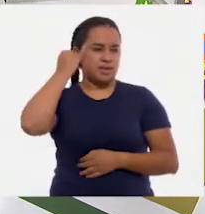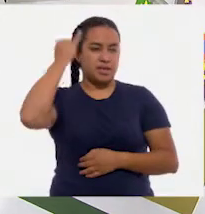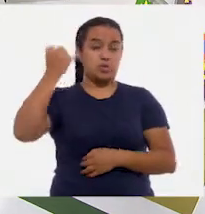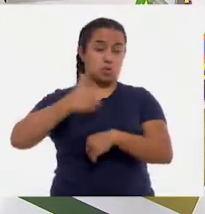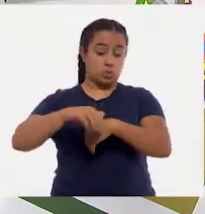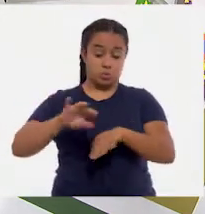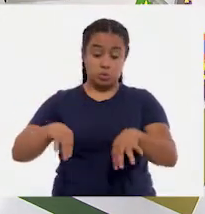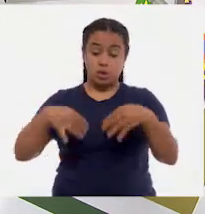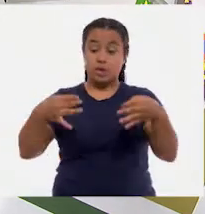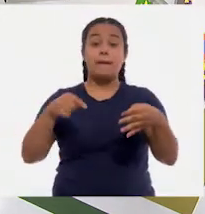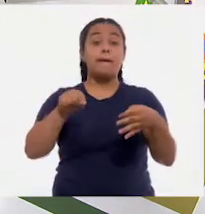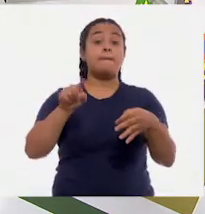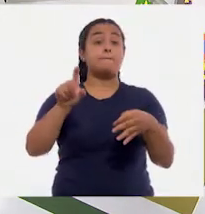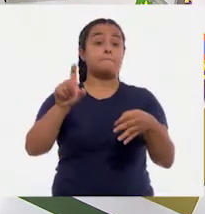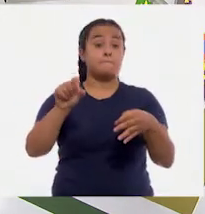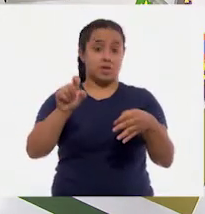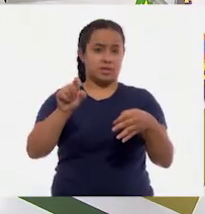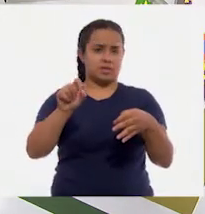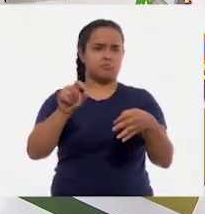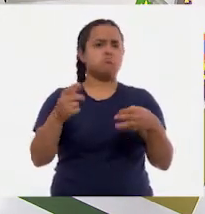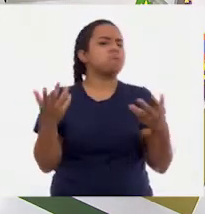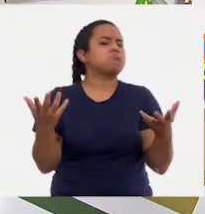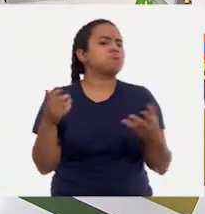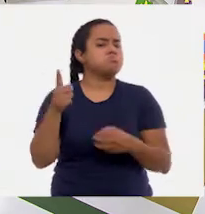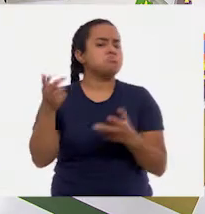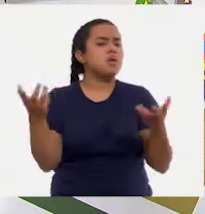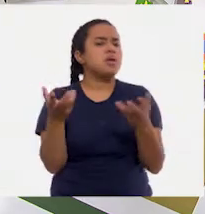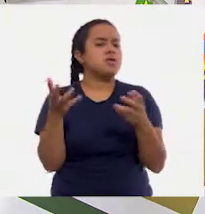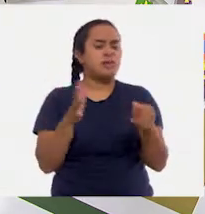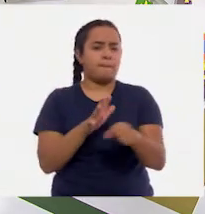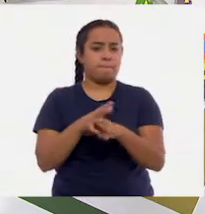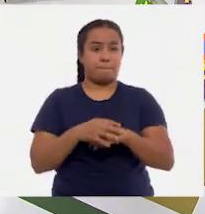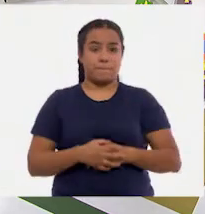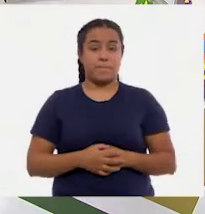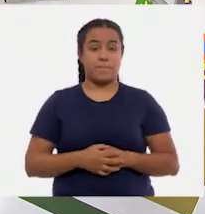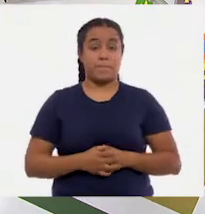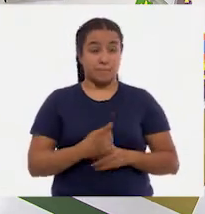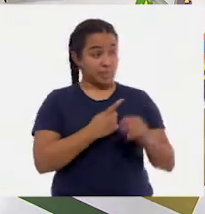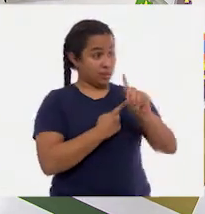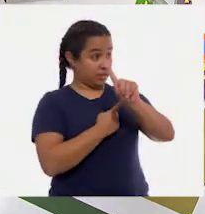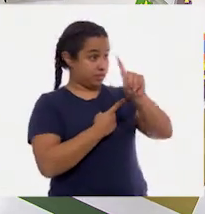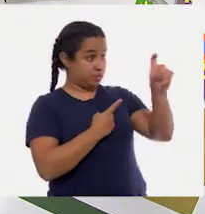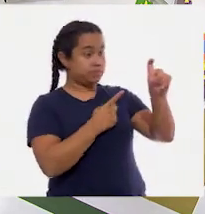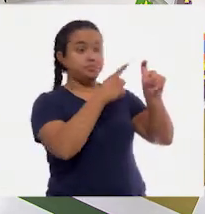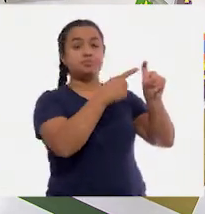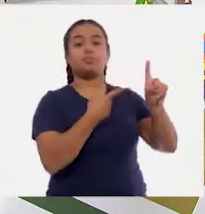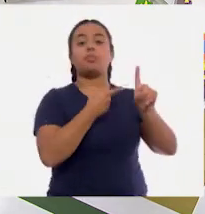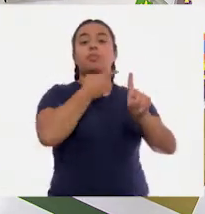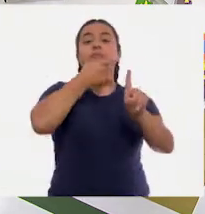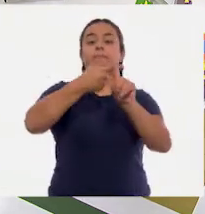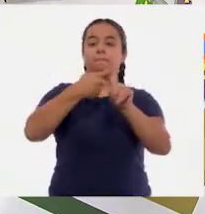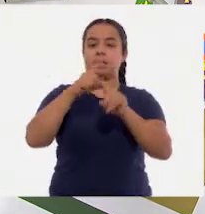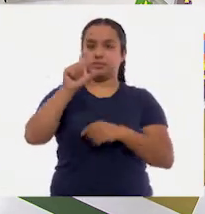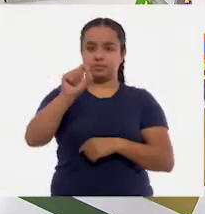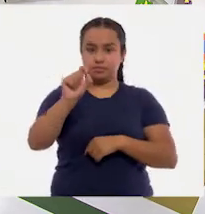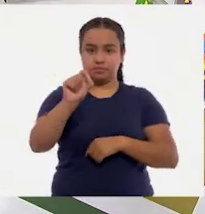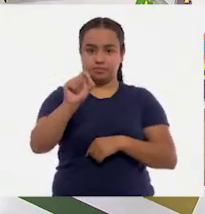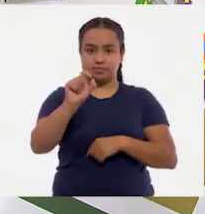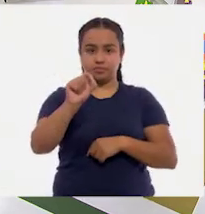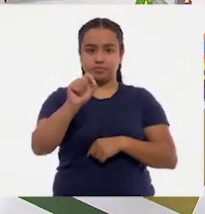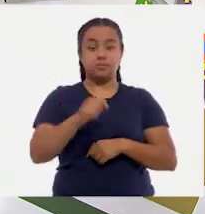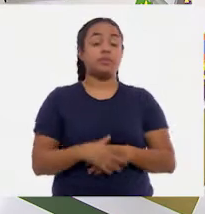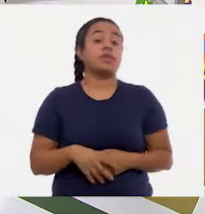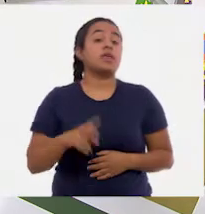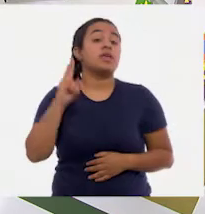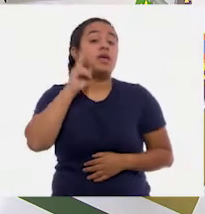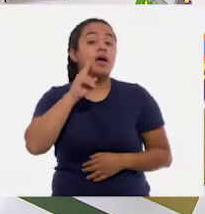y sale el número veinte. ¿Qué es lo que va a hacer? Bueno, al cien que tiene ahí, le va a sumar el número veinte. Y vamos